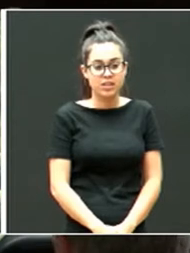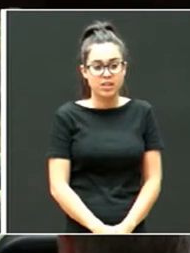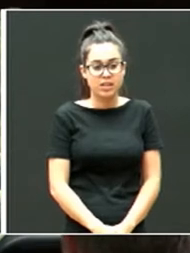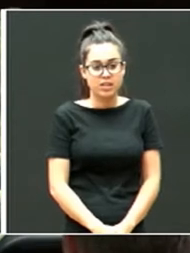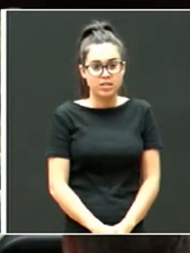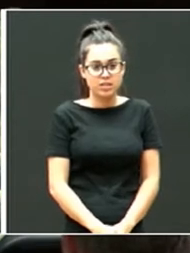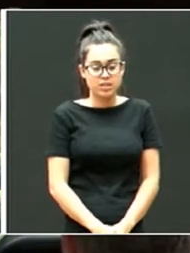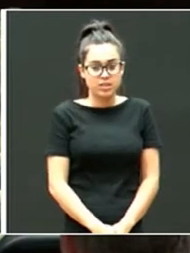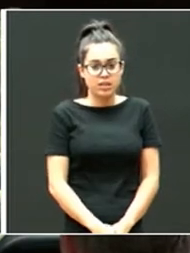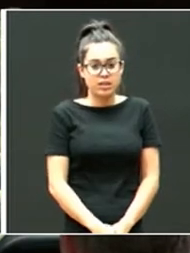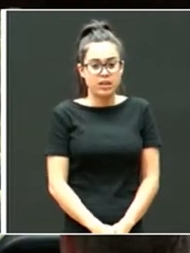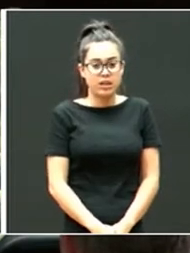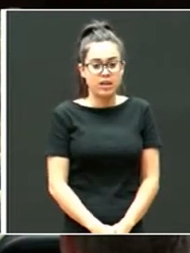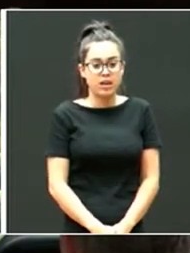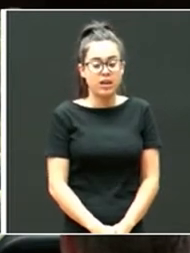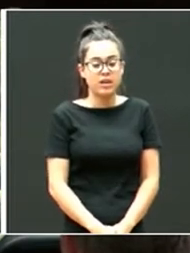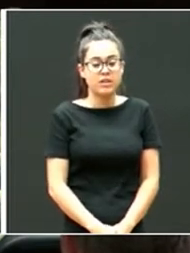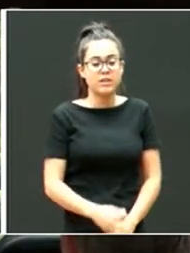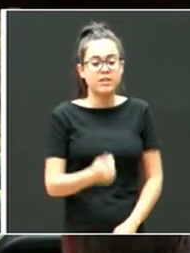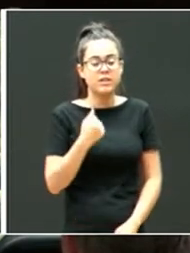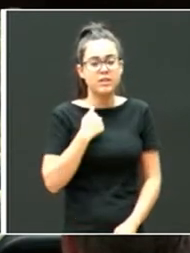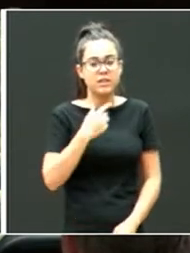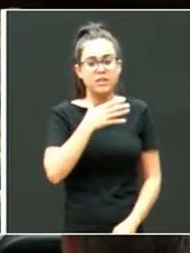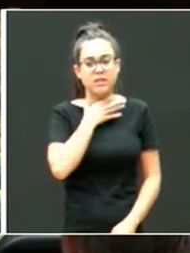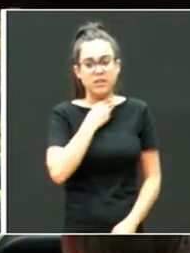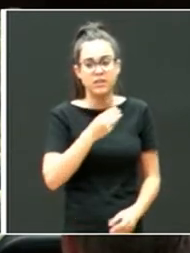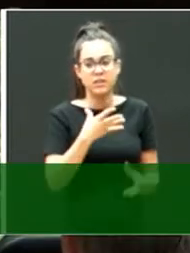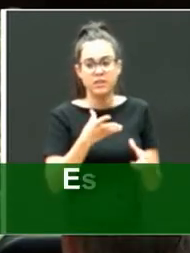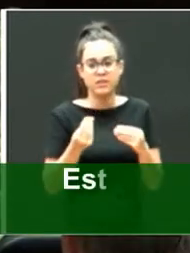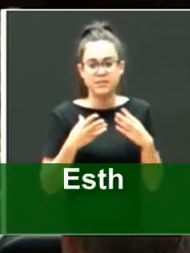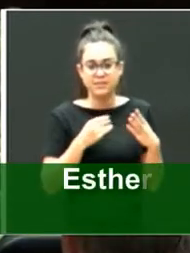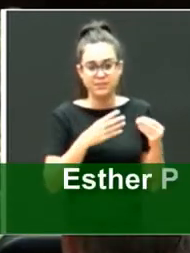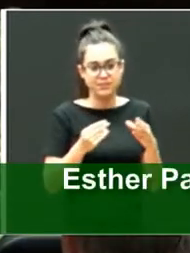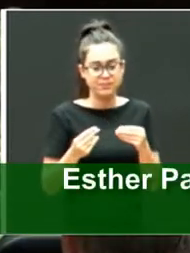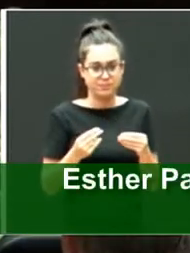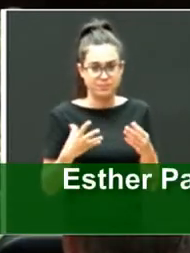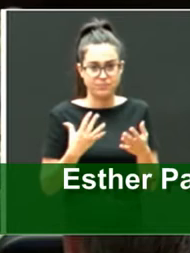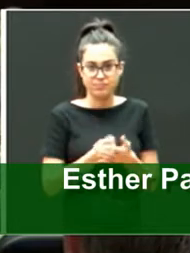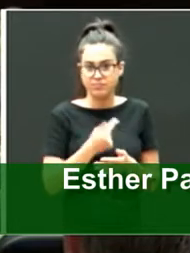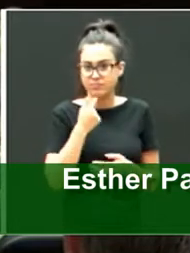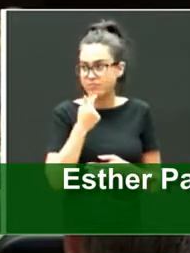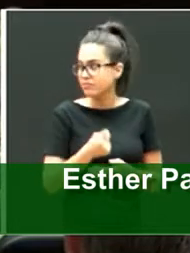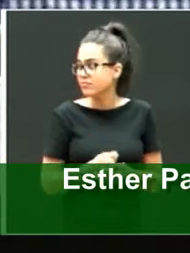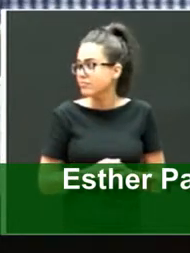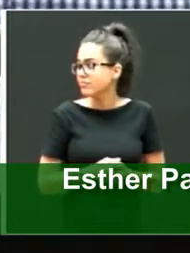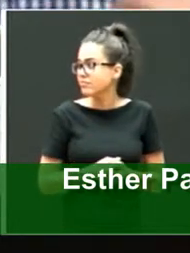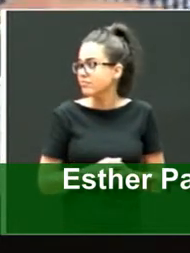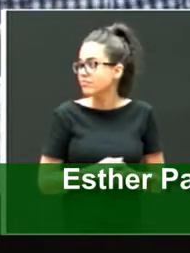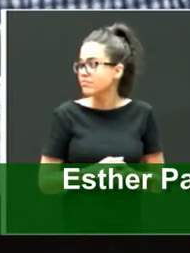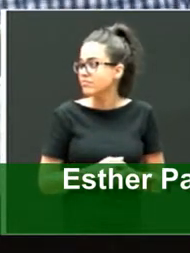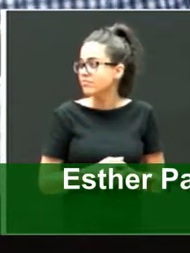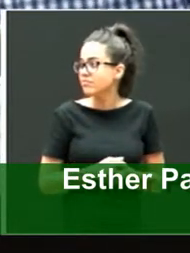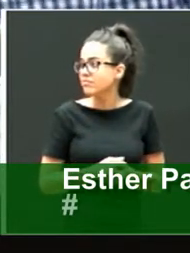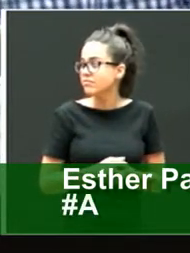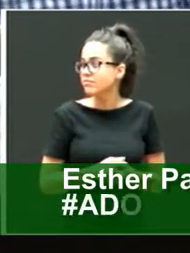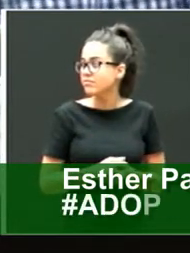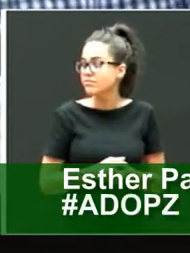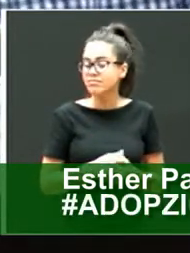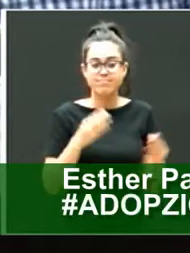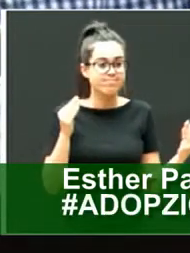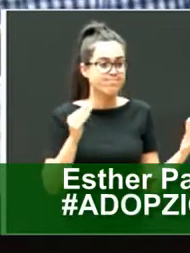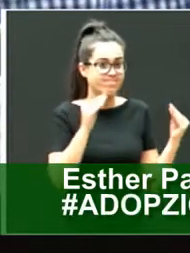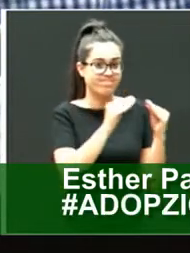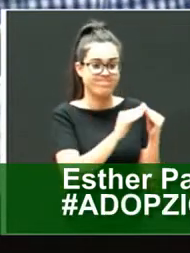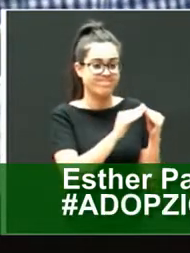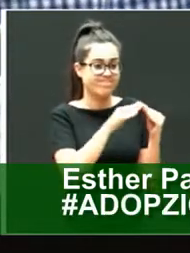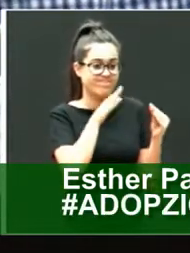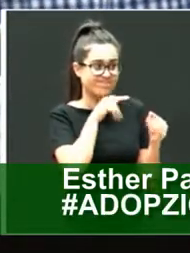Bueno, yo la verdad que me ha gustado muchísimo todo lo que has dicho, Francisco Jaquer, porque estoy totalmente de